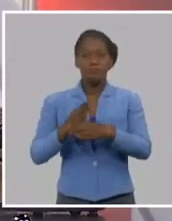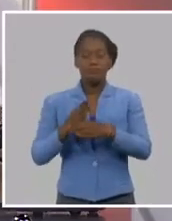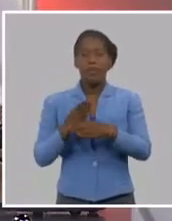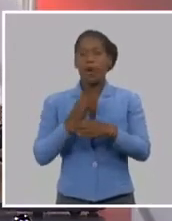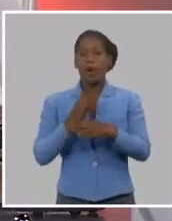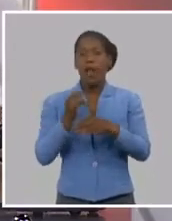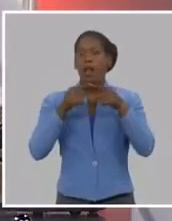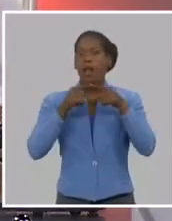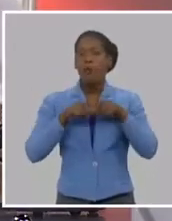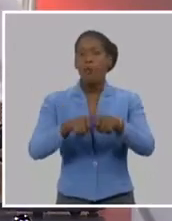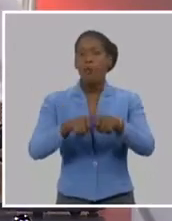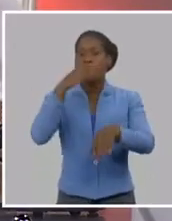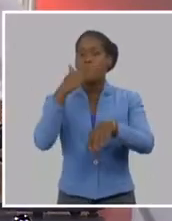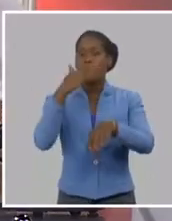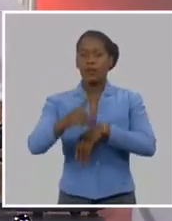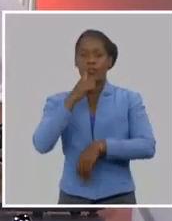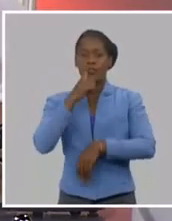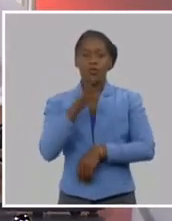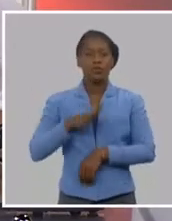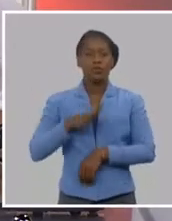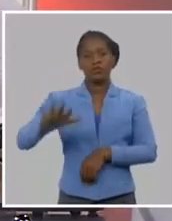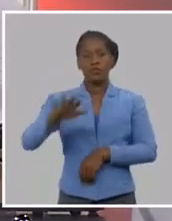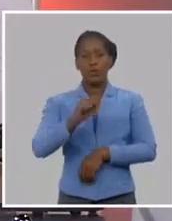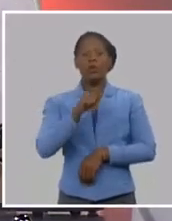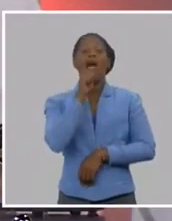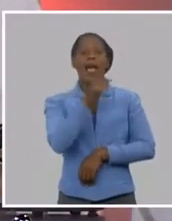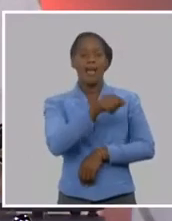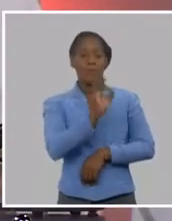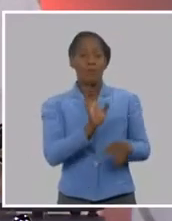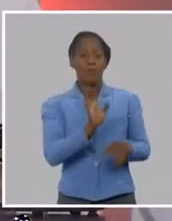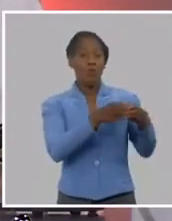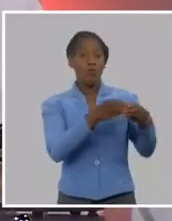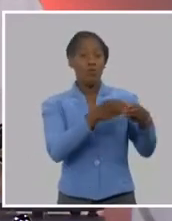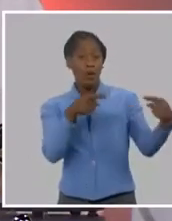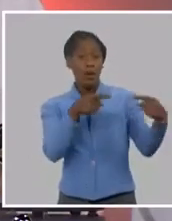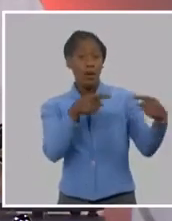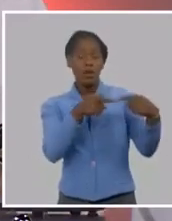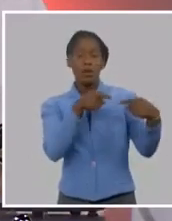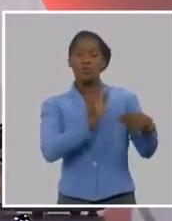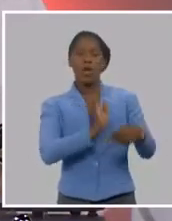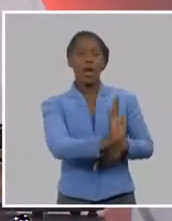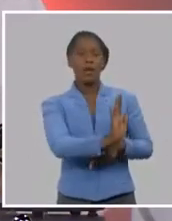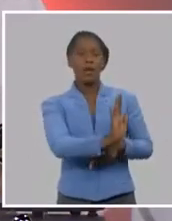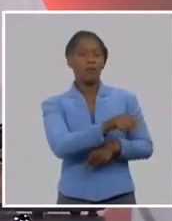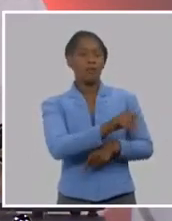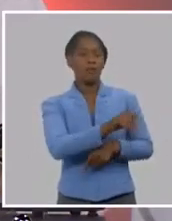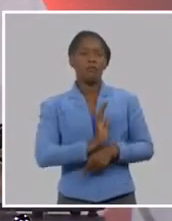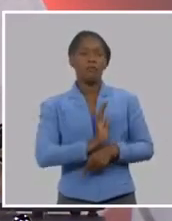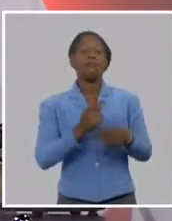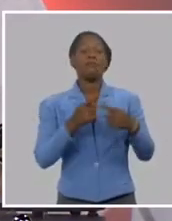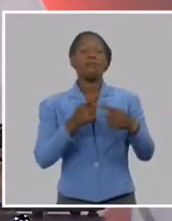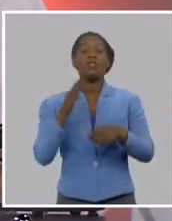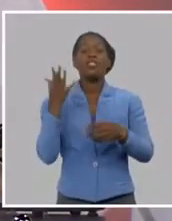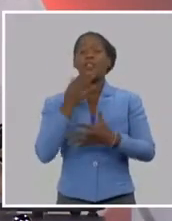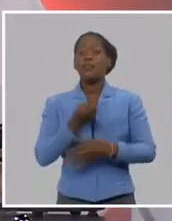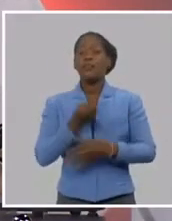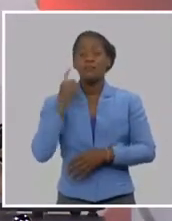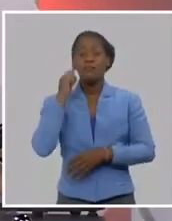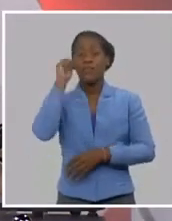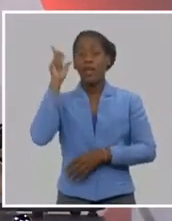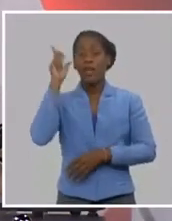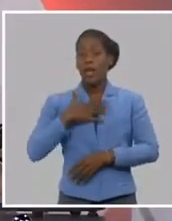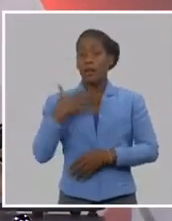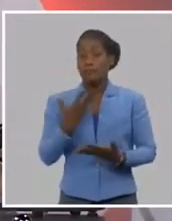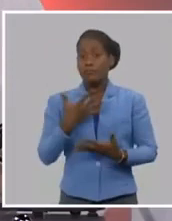aunque, en lo que no choque con el derecho humano, si Martín no está diciendo que los vamos a fusilar a todos, que los vamos a matar, que los vamos a decapitar,